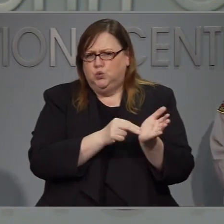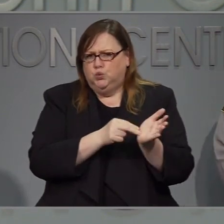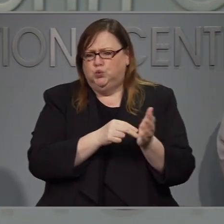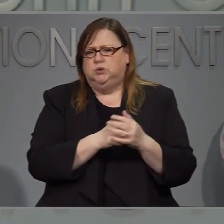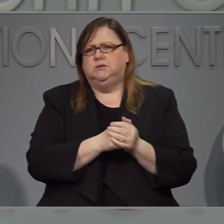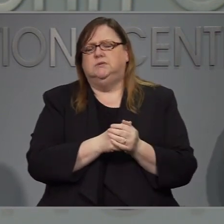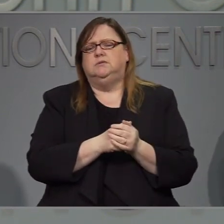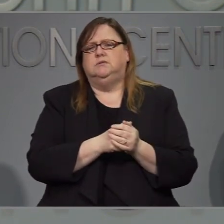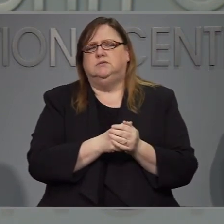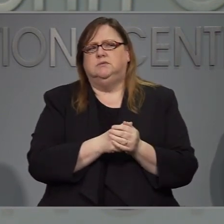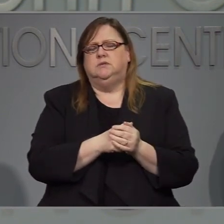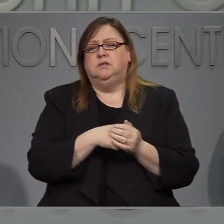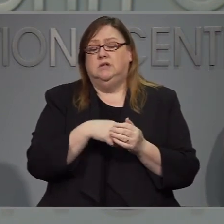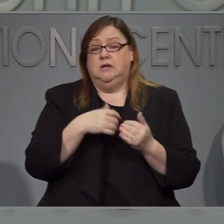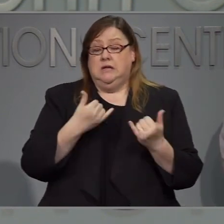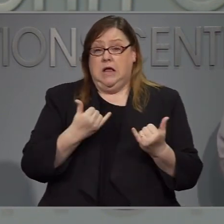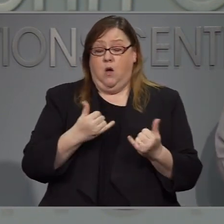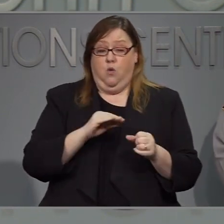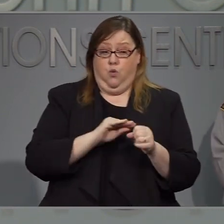Considerando que.